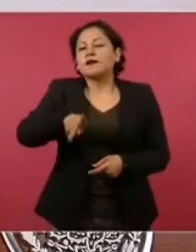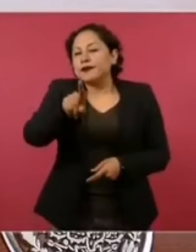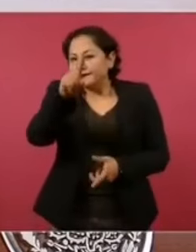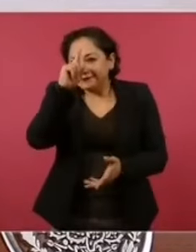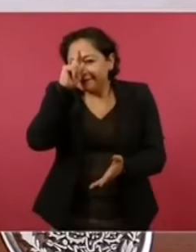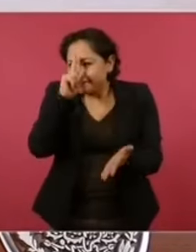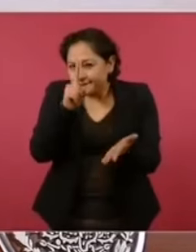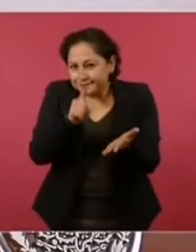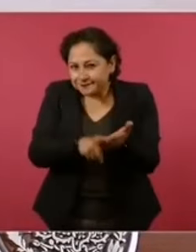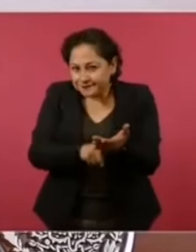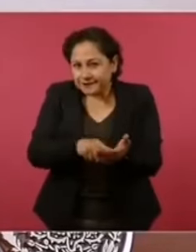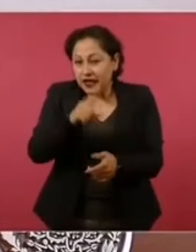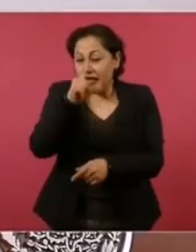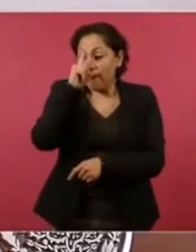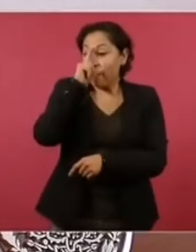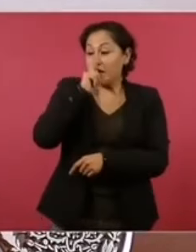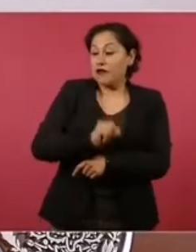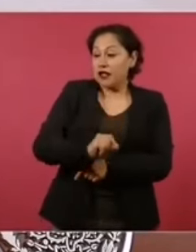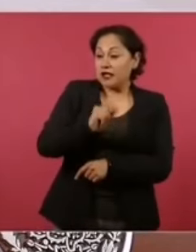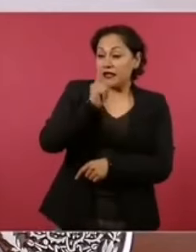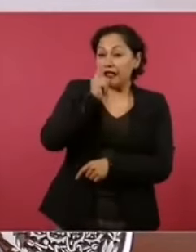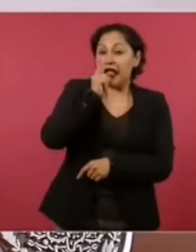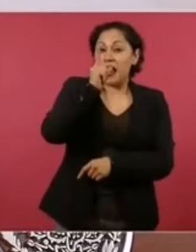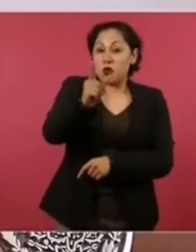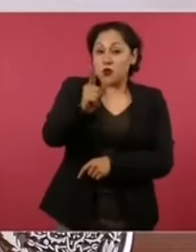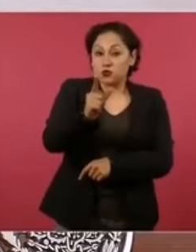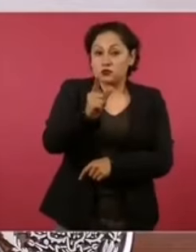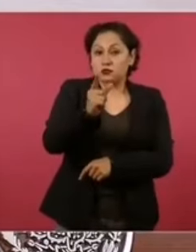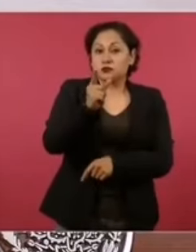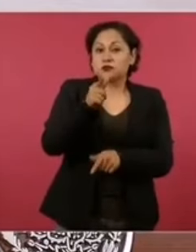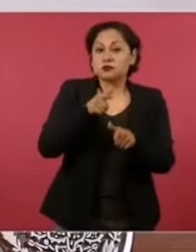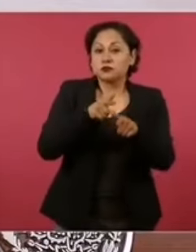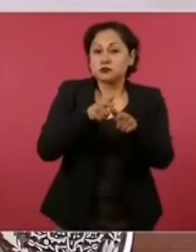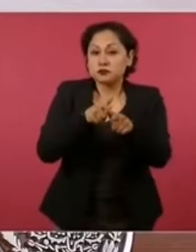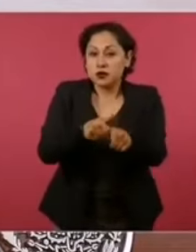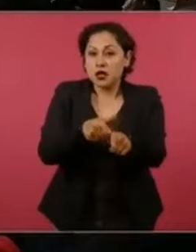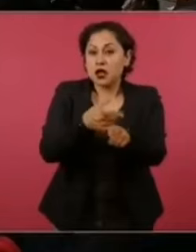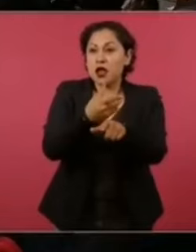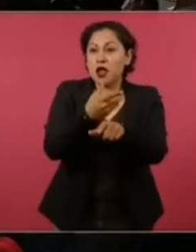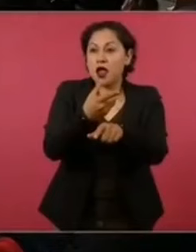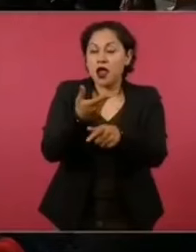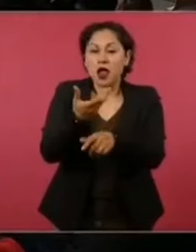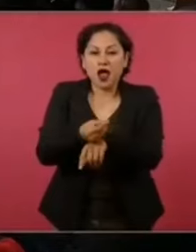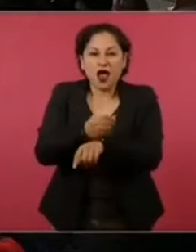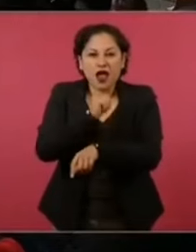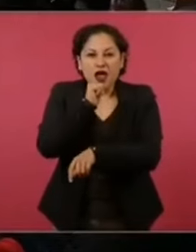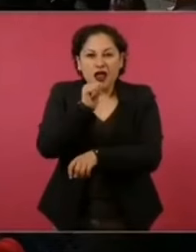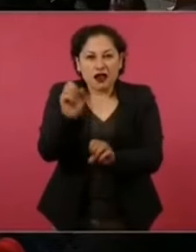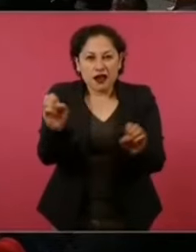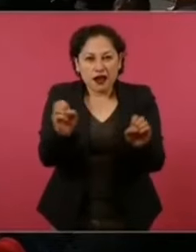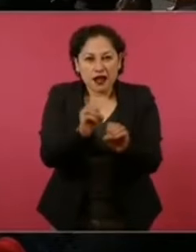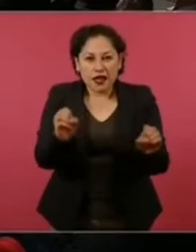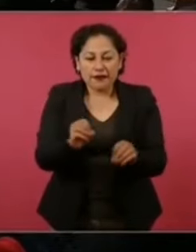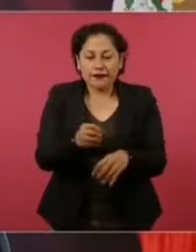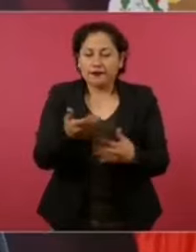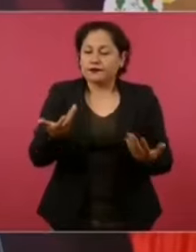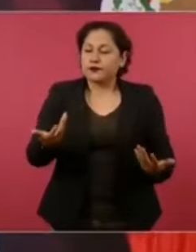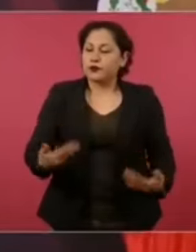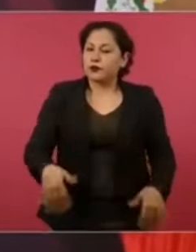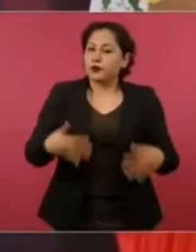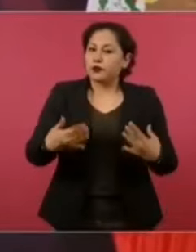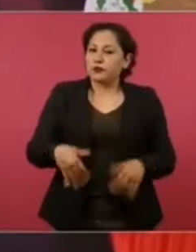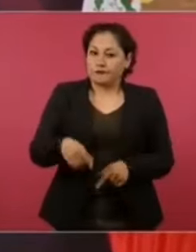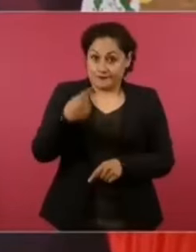imagínense apagones y apagones y apagones, si con tres apagones que no fueron